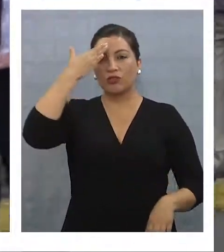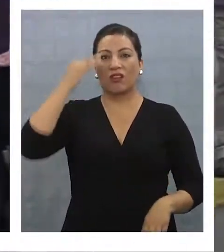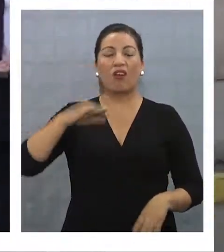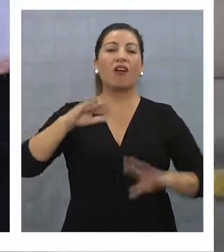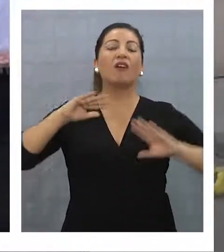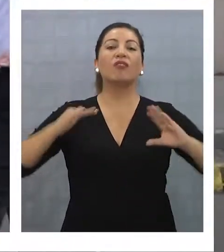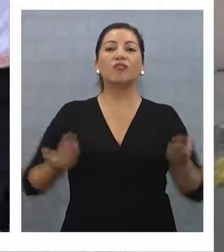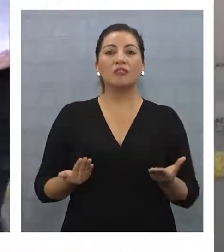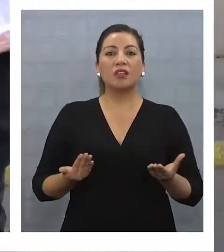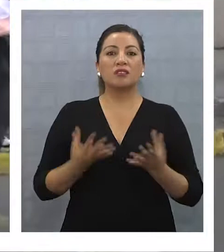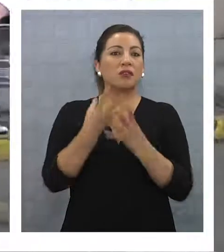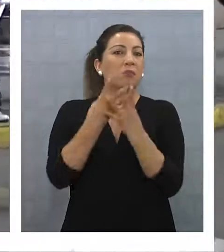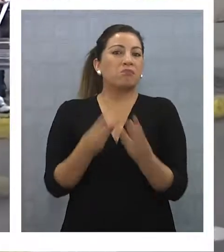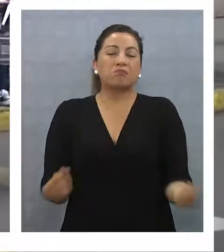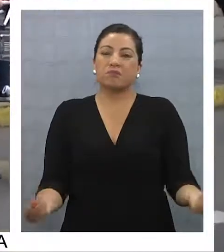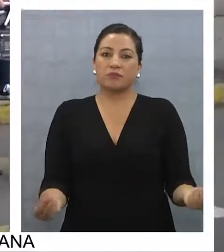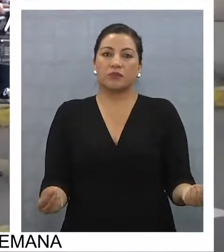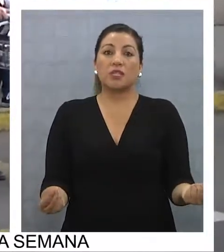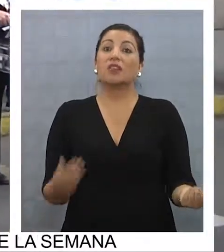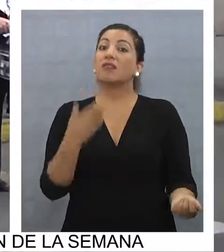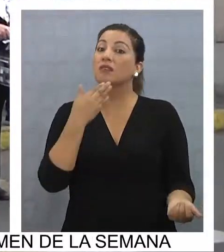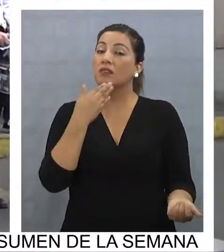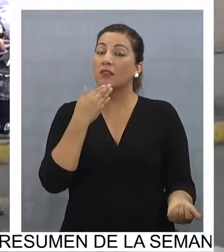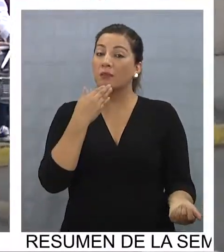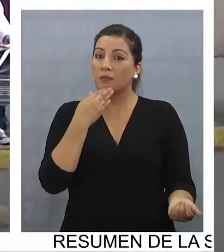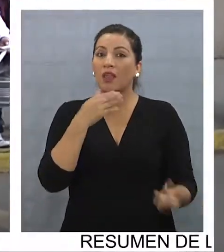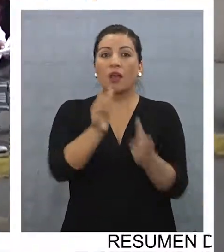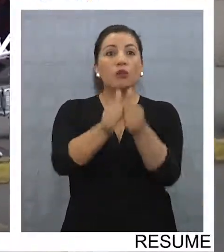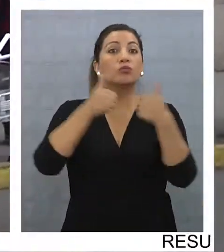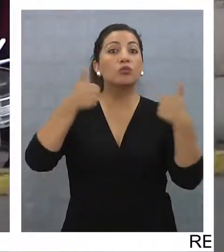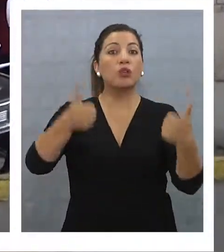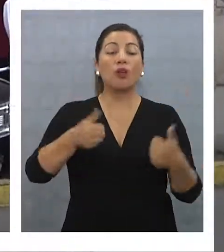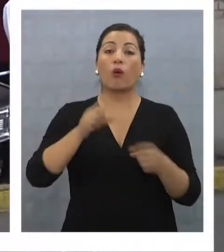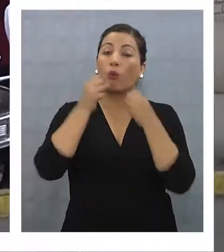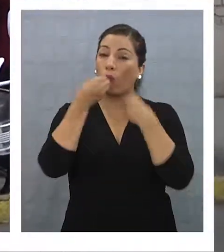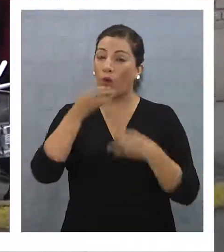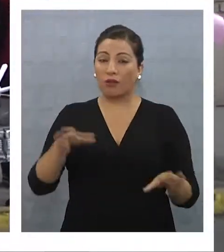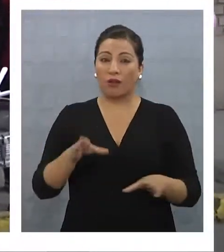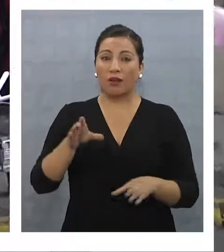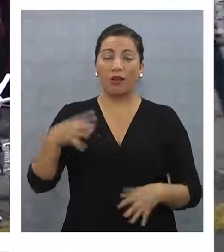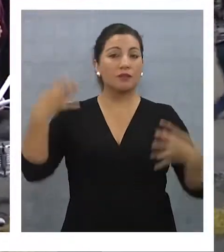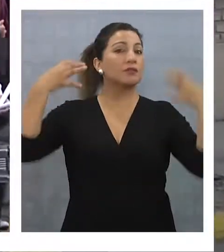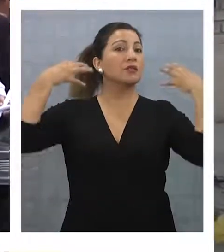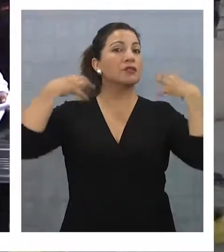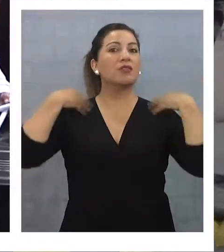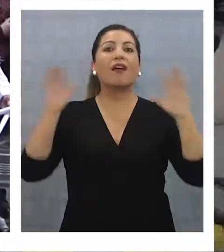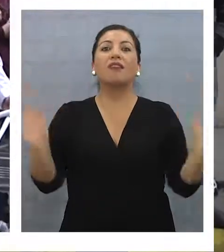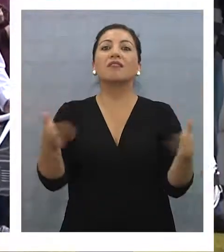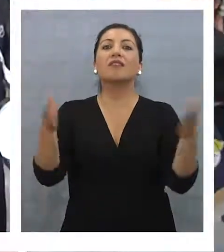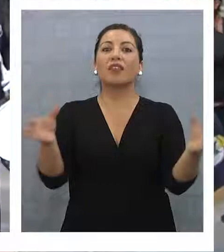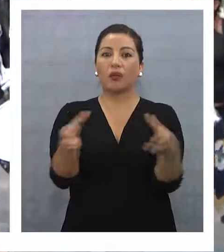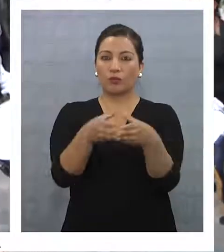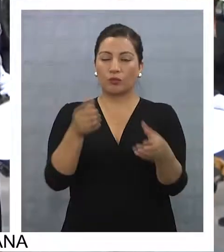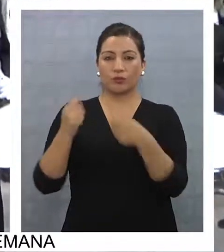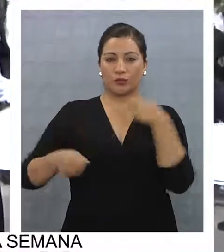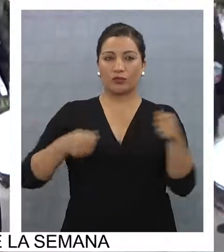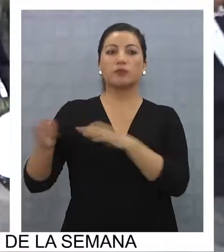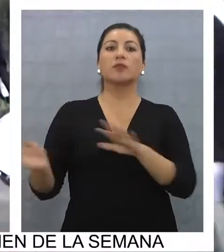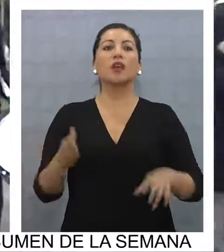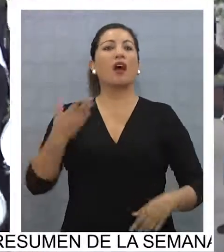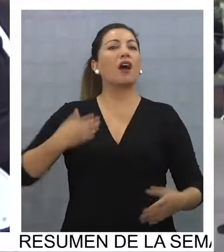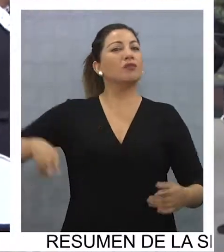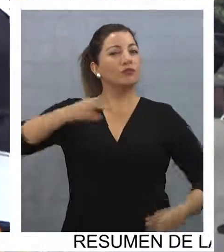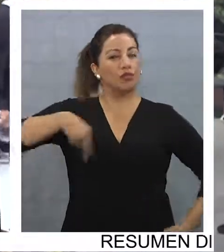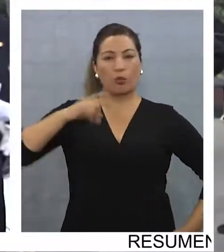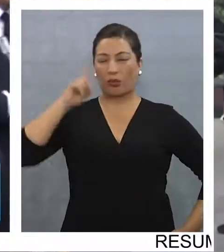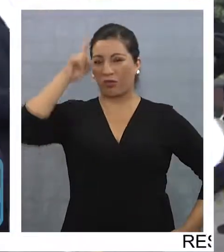perdieron en la nada. Es un llamado a atención a la autoridad, a quien sea responsable, en fomentar esa actividad muy buena para los niños. Nos ha costado mucho